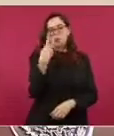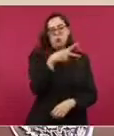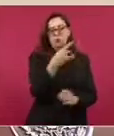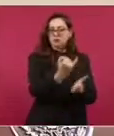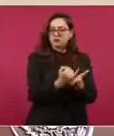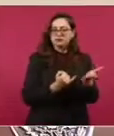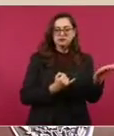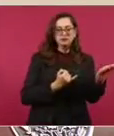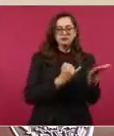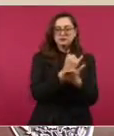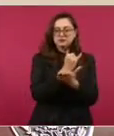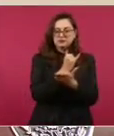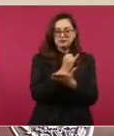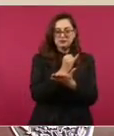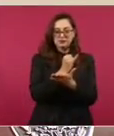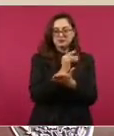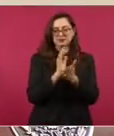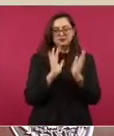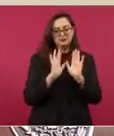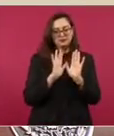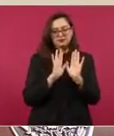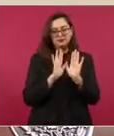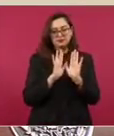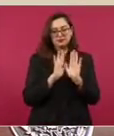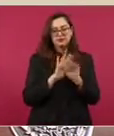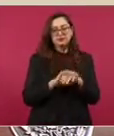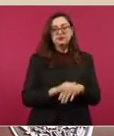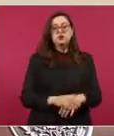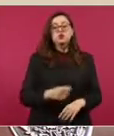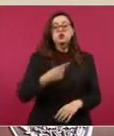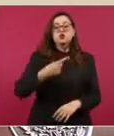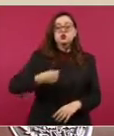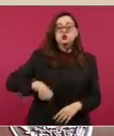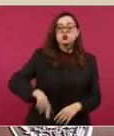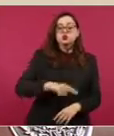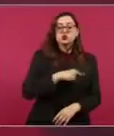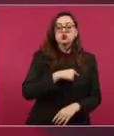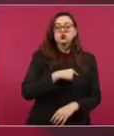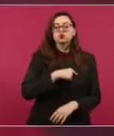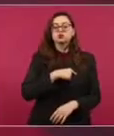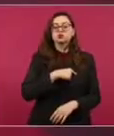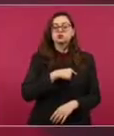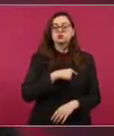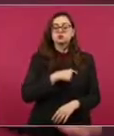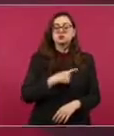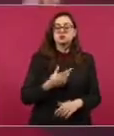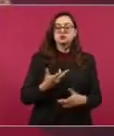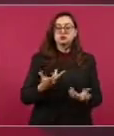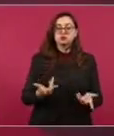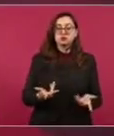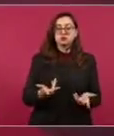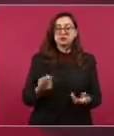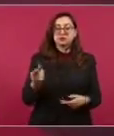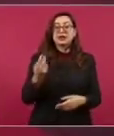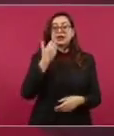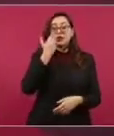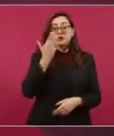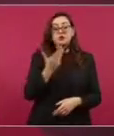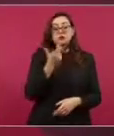Lo que sí nosotros vamos a procurar es recoger el dinero.